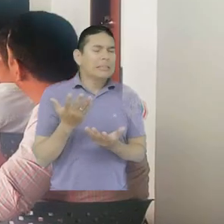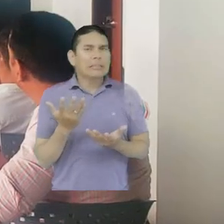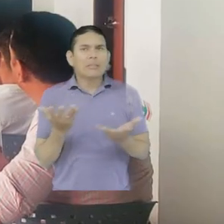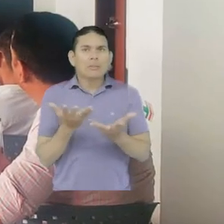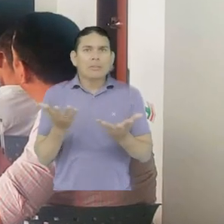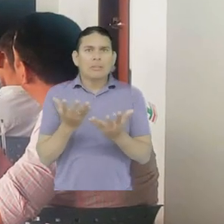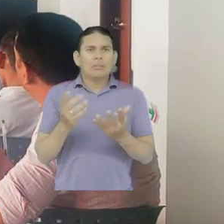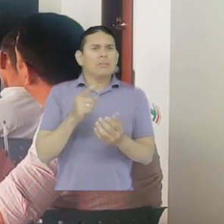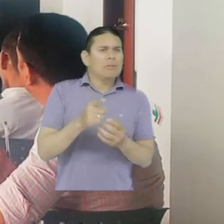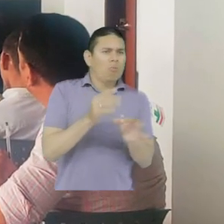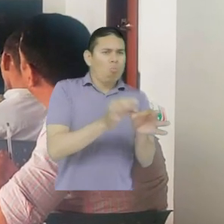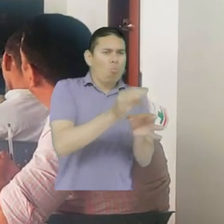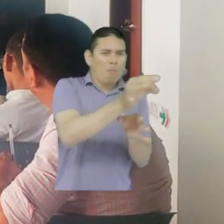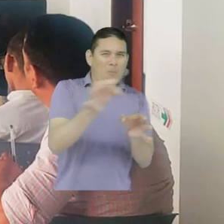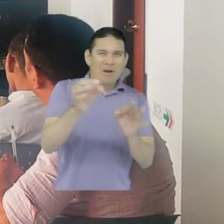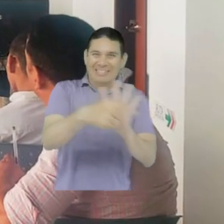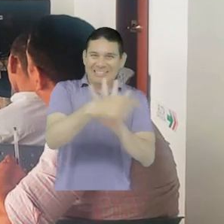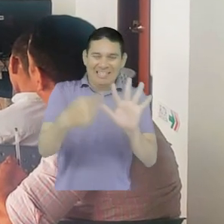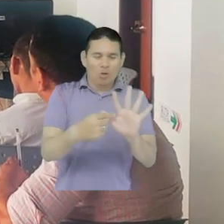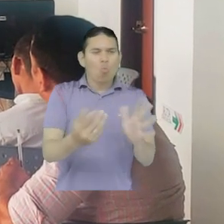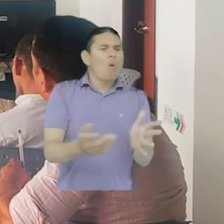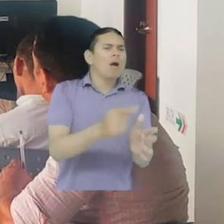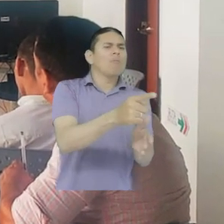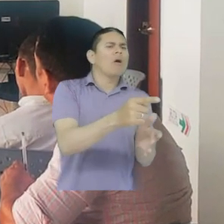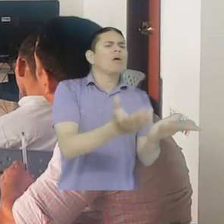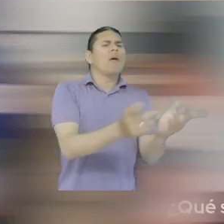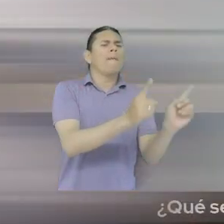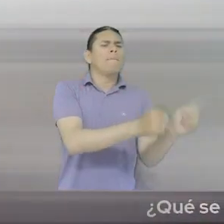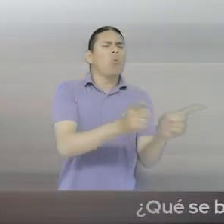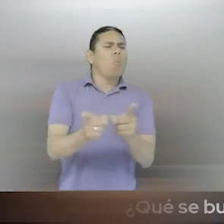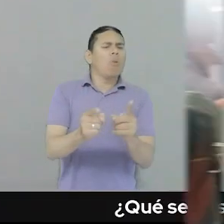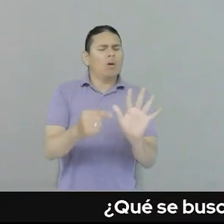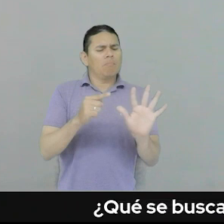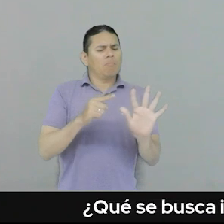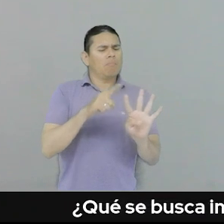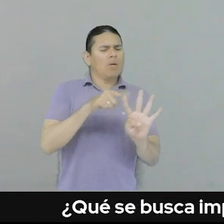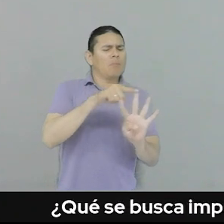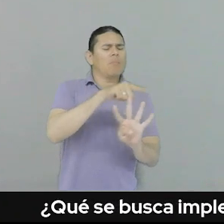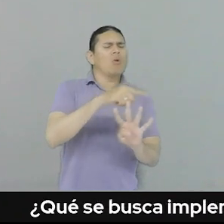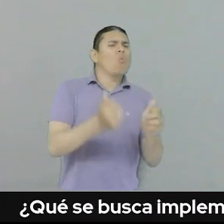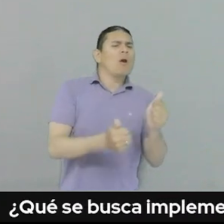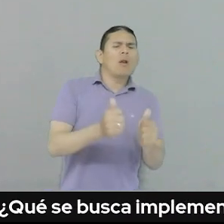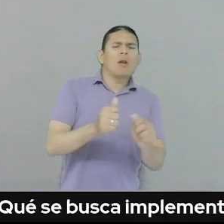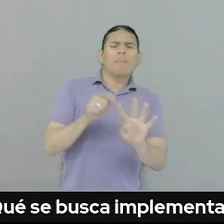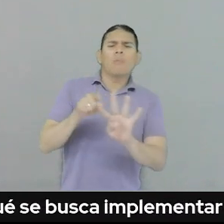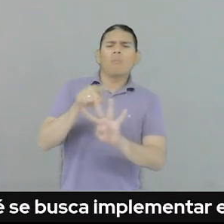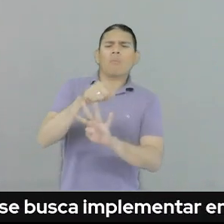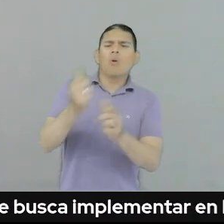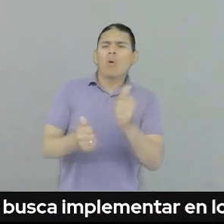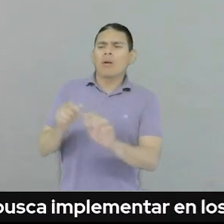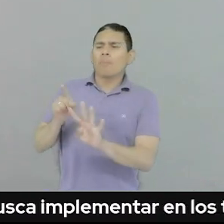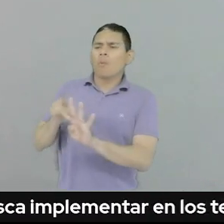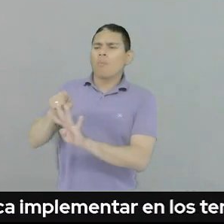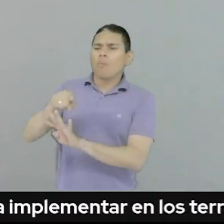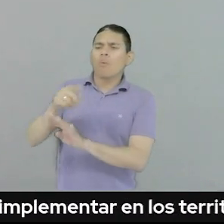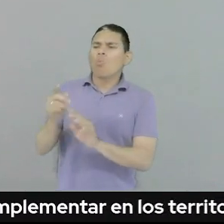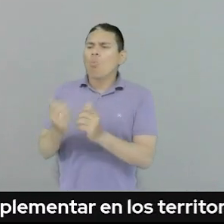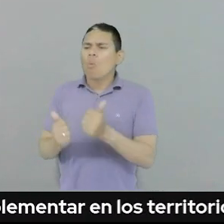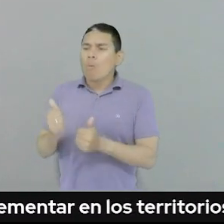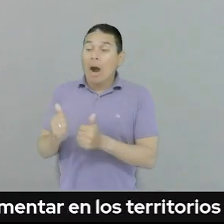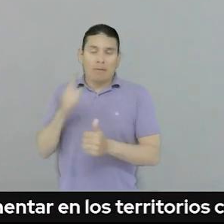está cada uno de estos cinco territorios con los que estamos trabajando para poder brindar ese acompañamiento